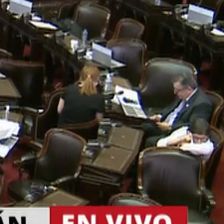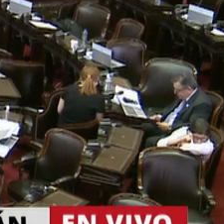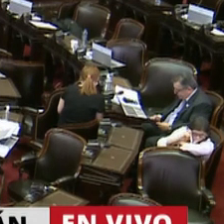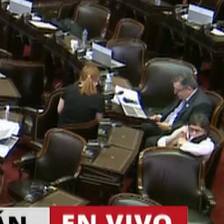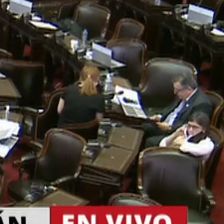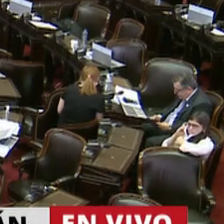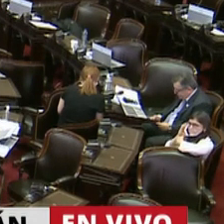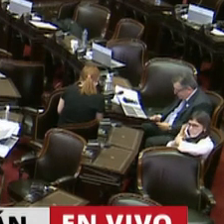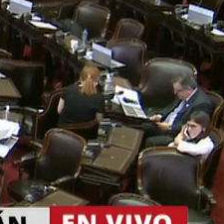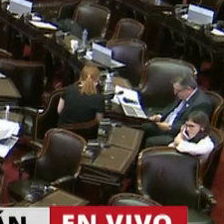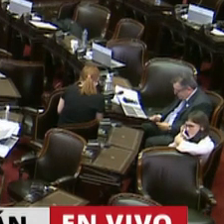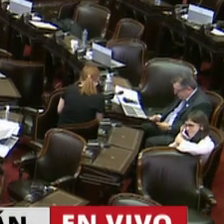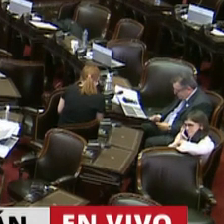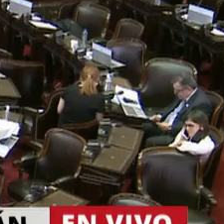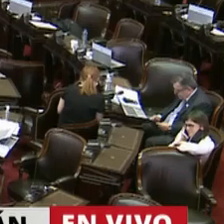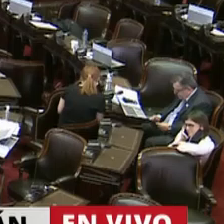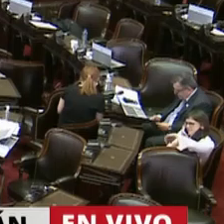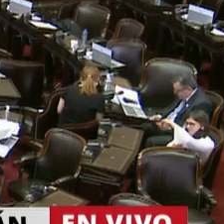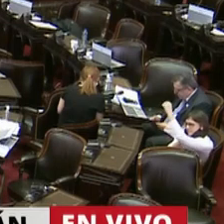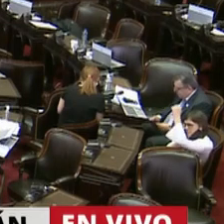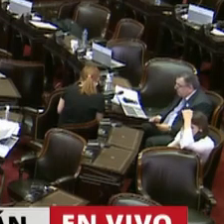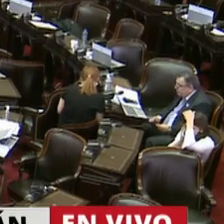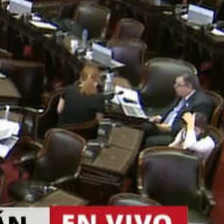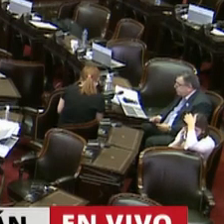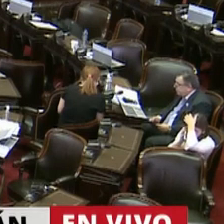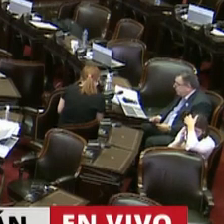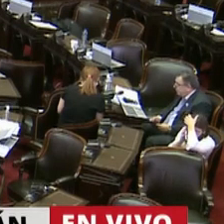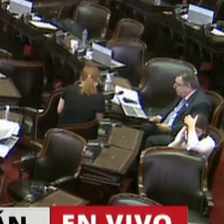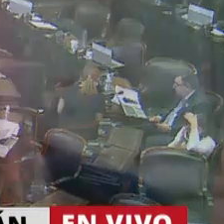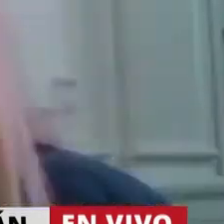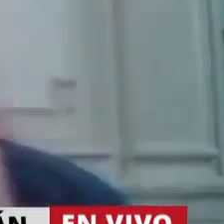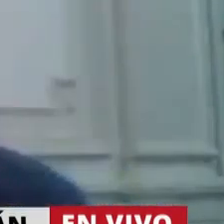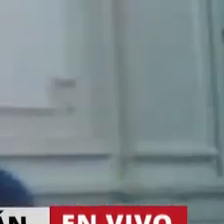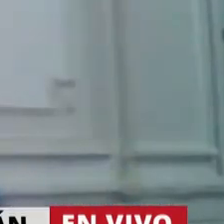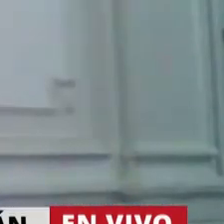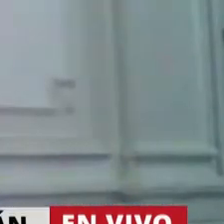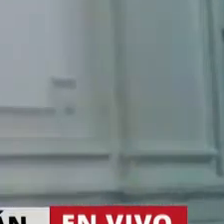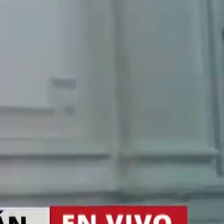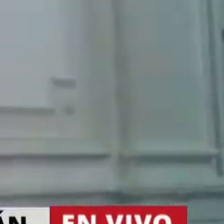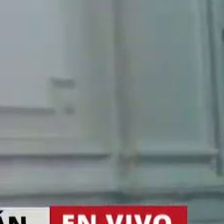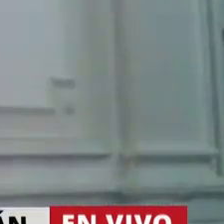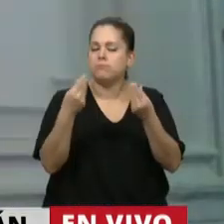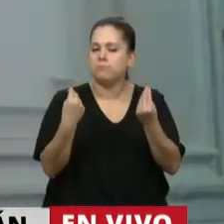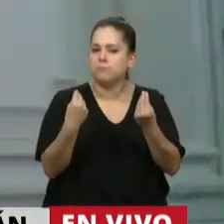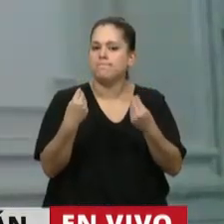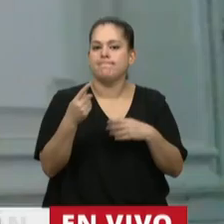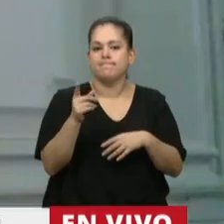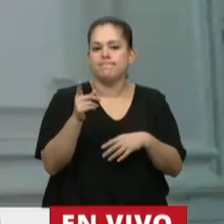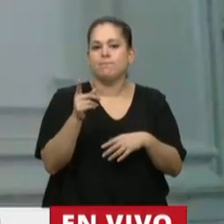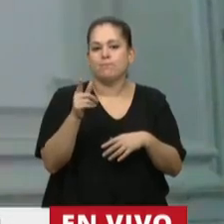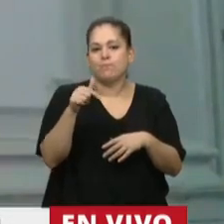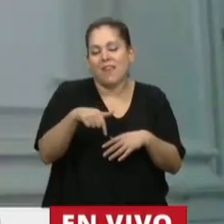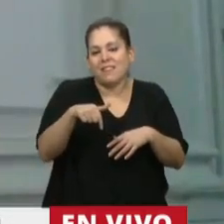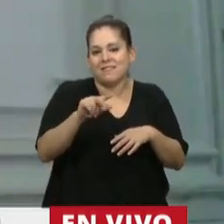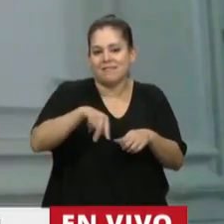Muchas gracias, señor presidente. En primer lugar, quiero destacar que no es una cuestión menor que en esta